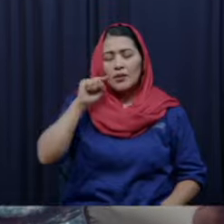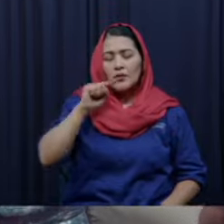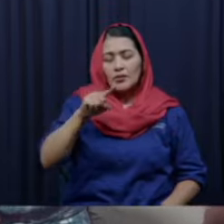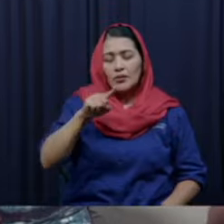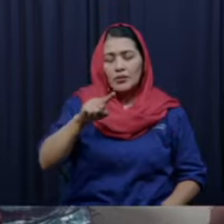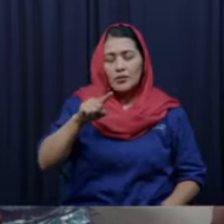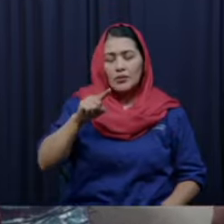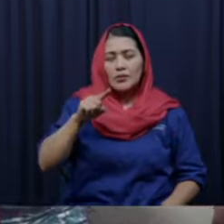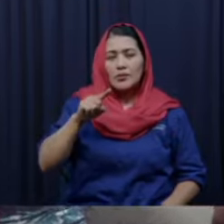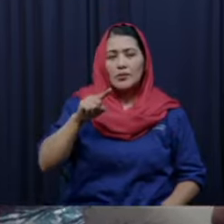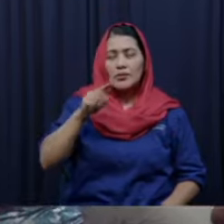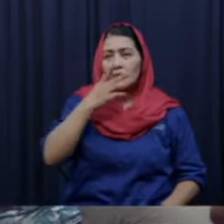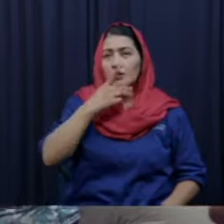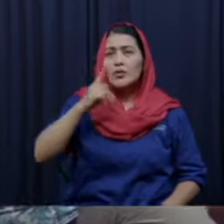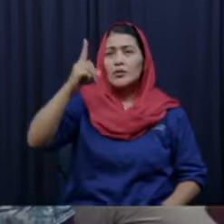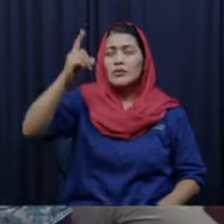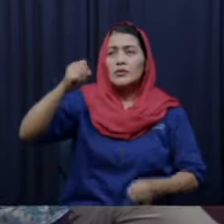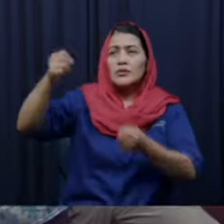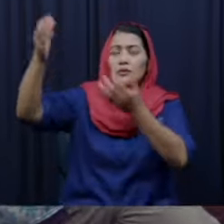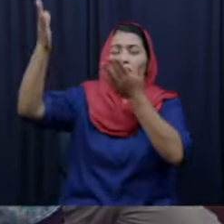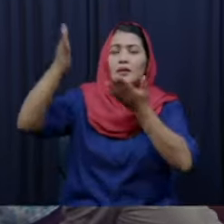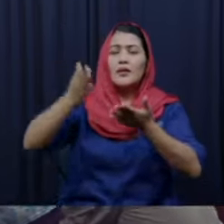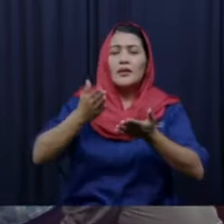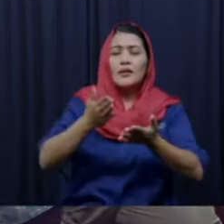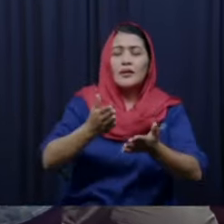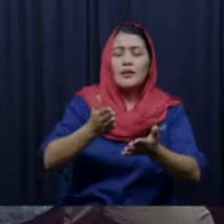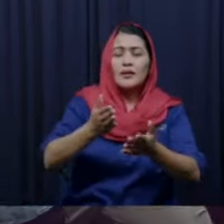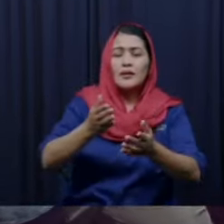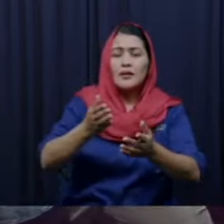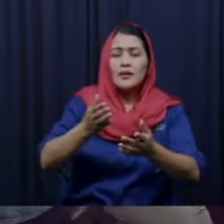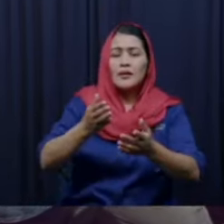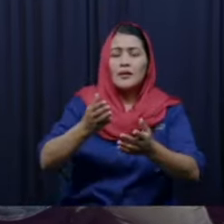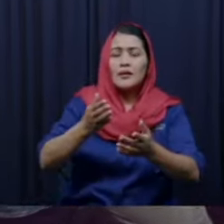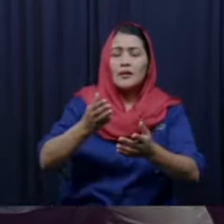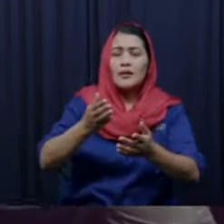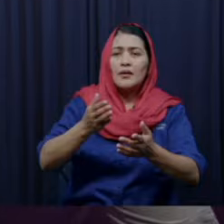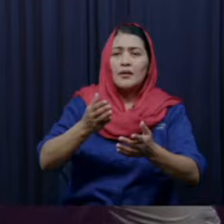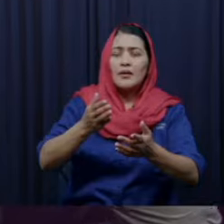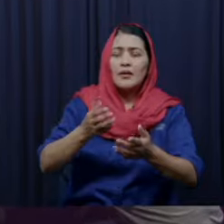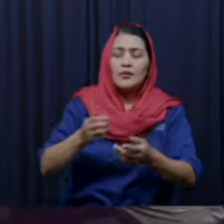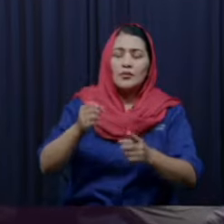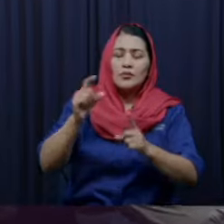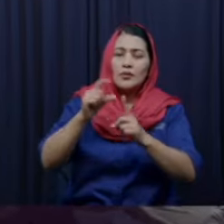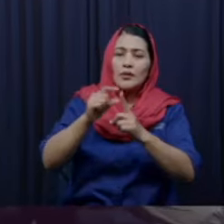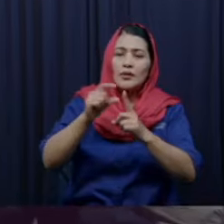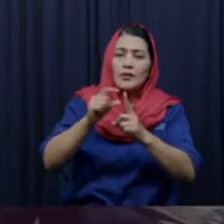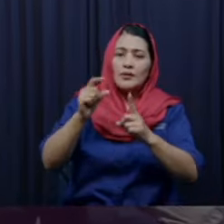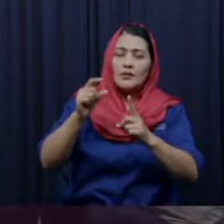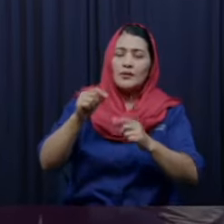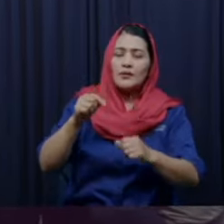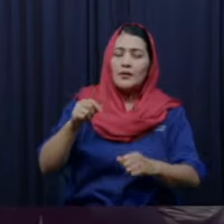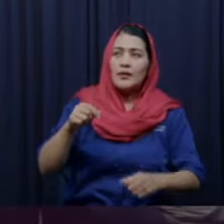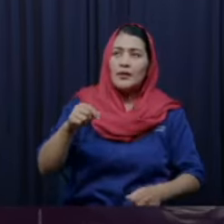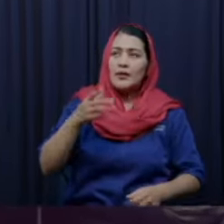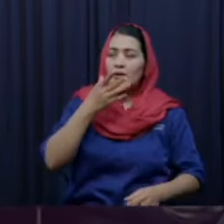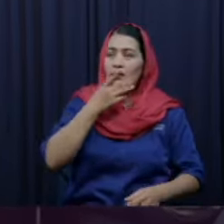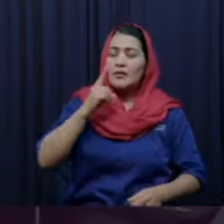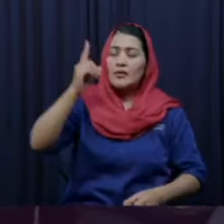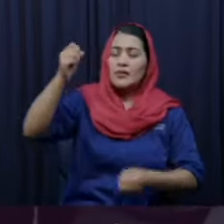los sueños que el Señor te da no menosprecies apunta